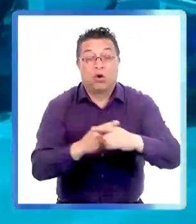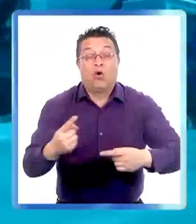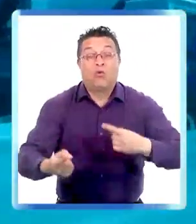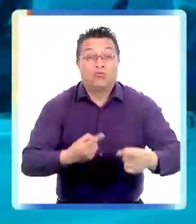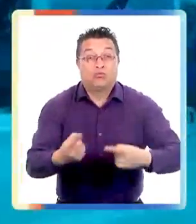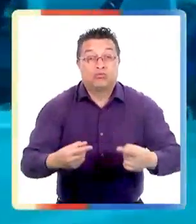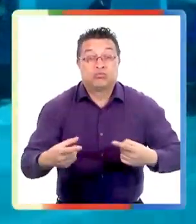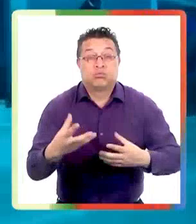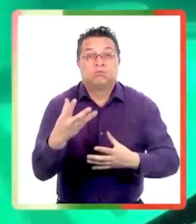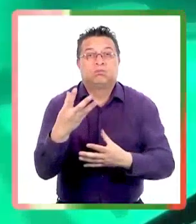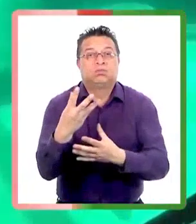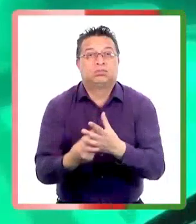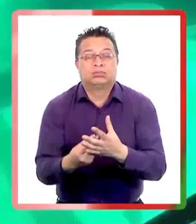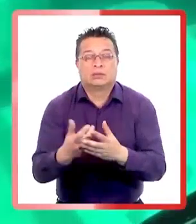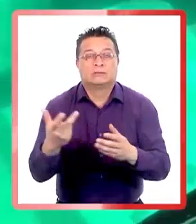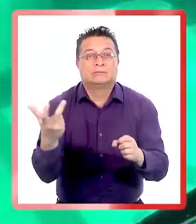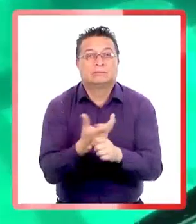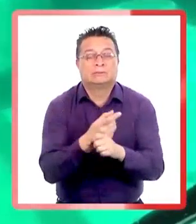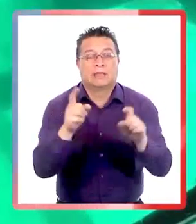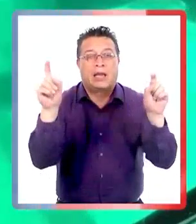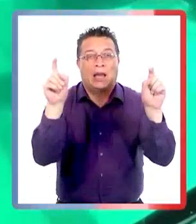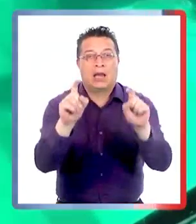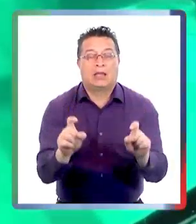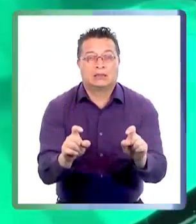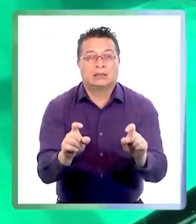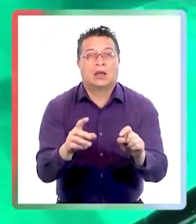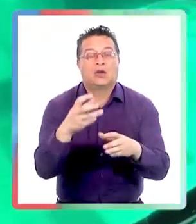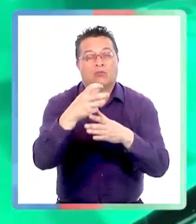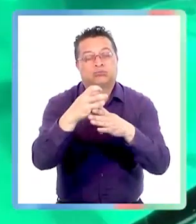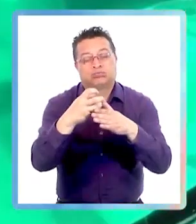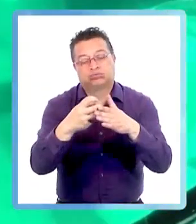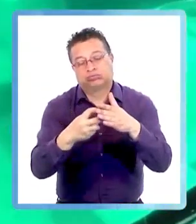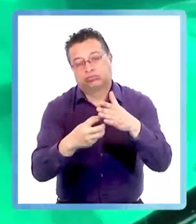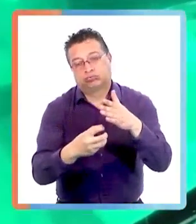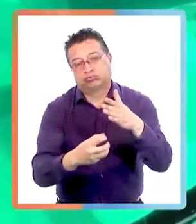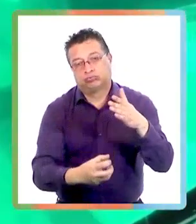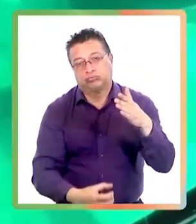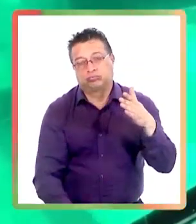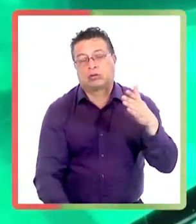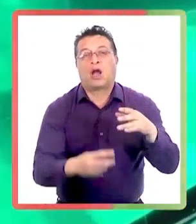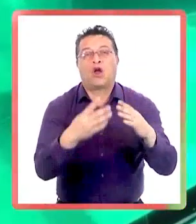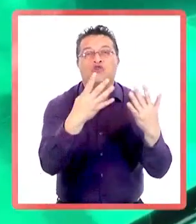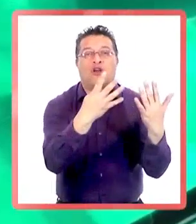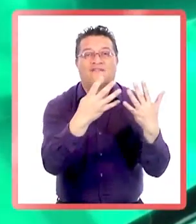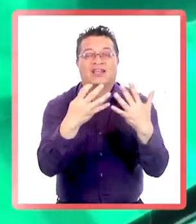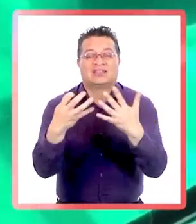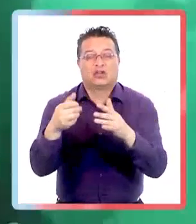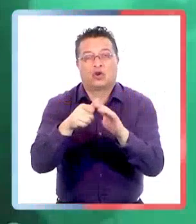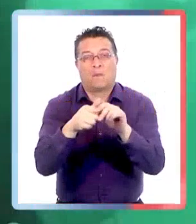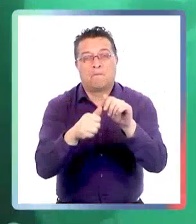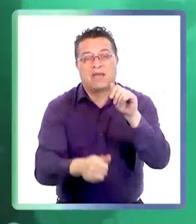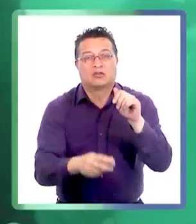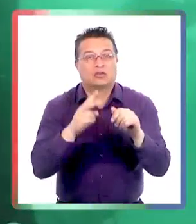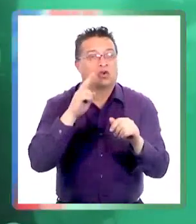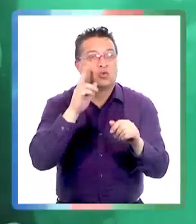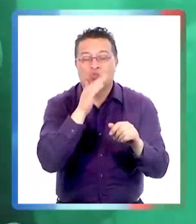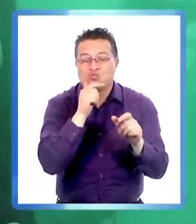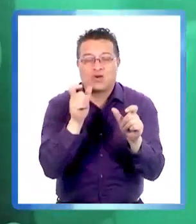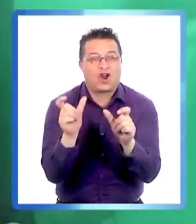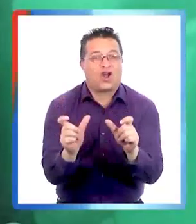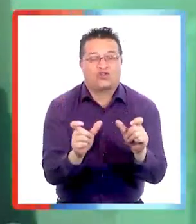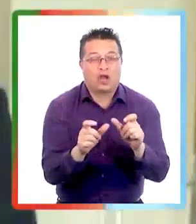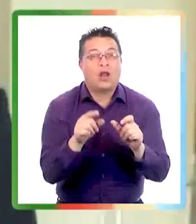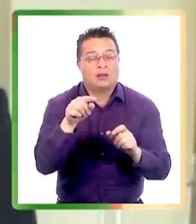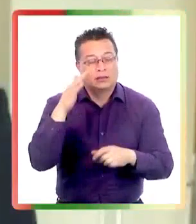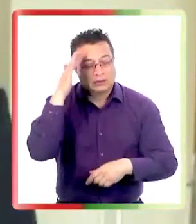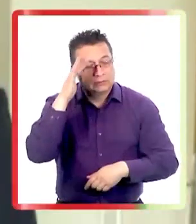El submarino perdió propulsión, aparentemente por una falla eléctrica, e inició una caída libre de 900 metros